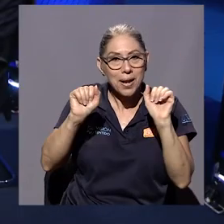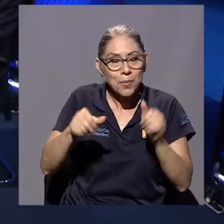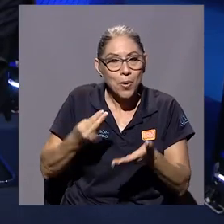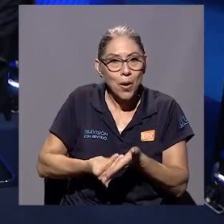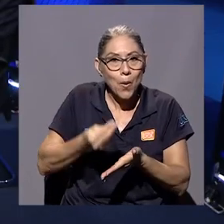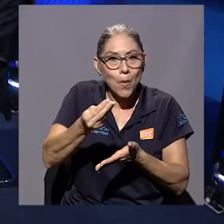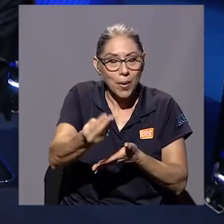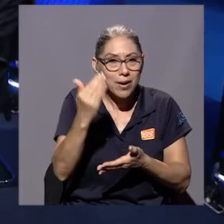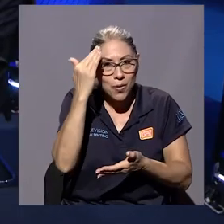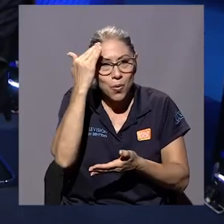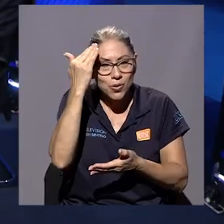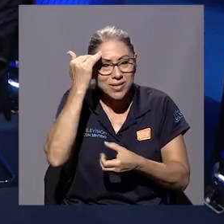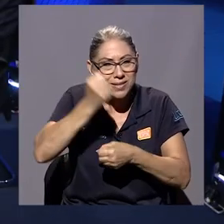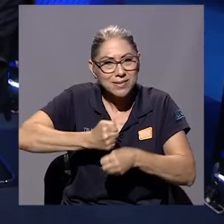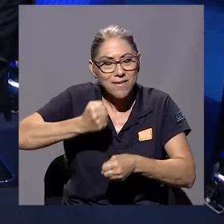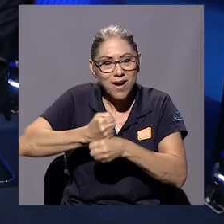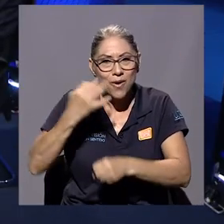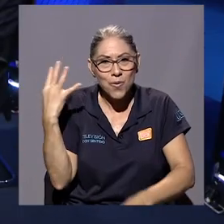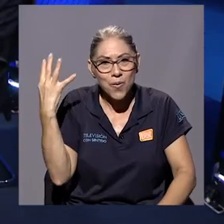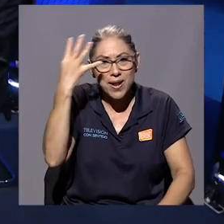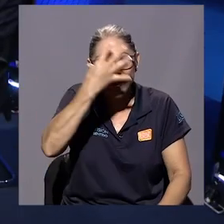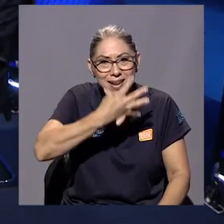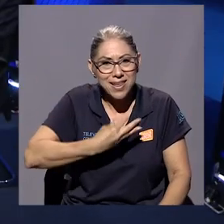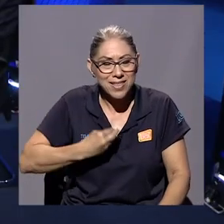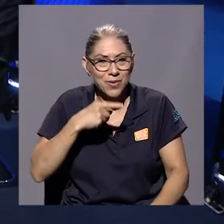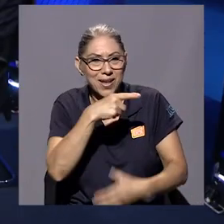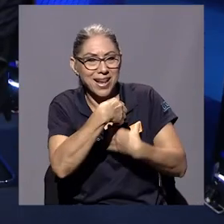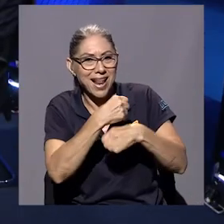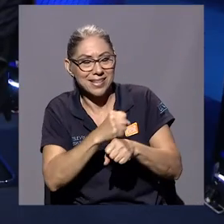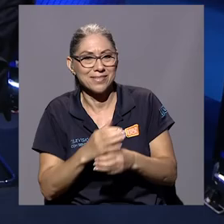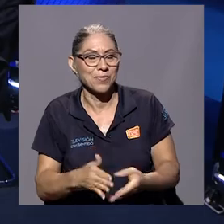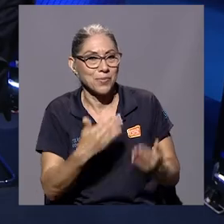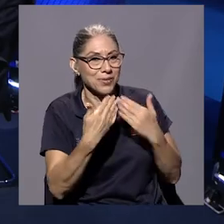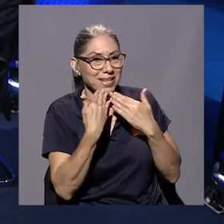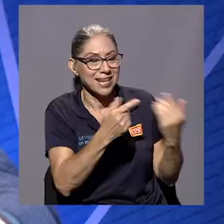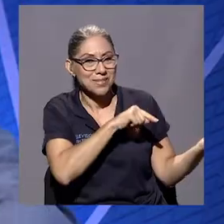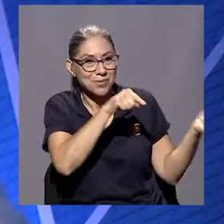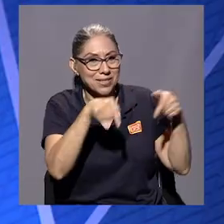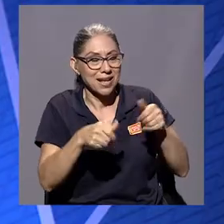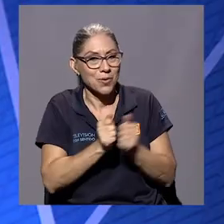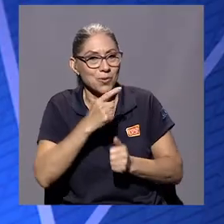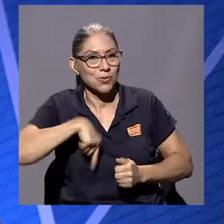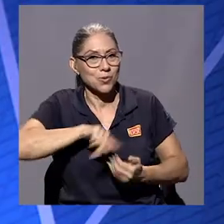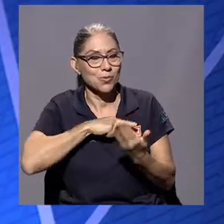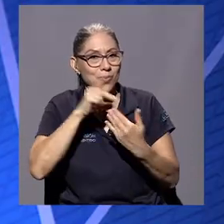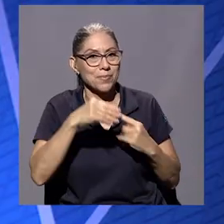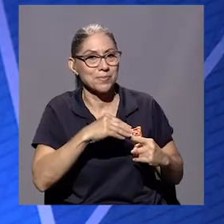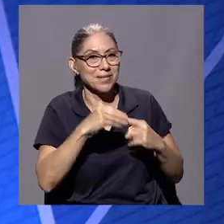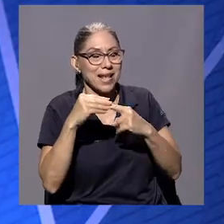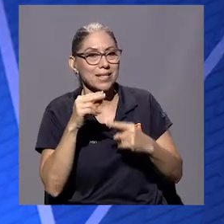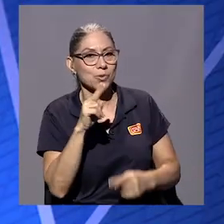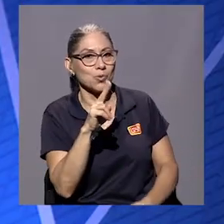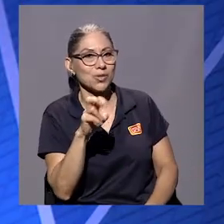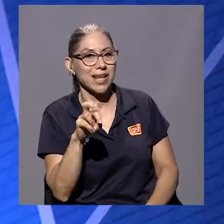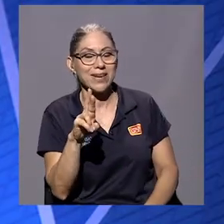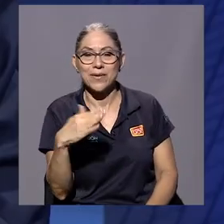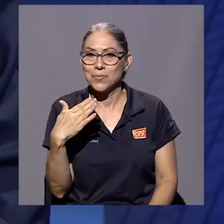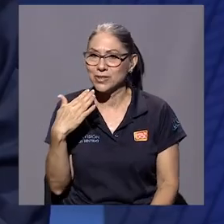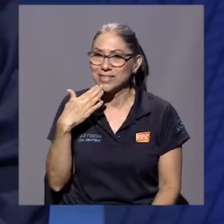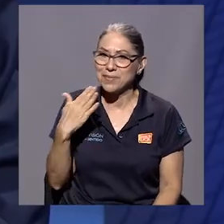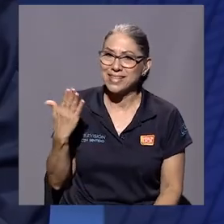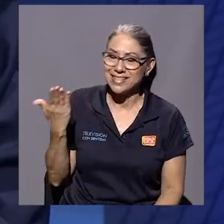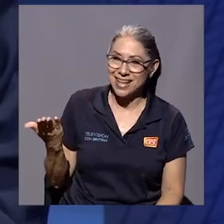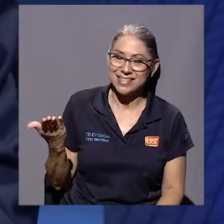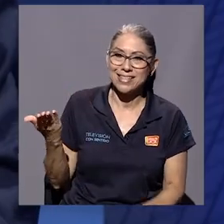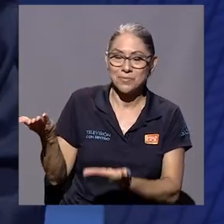pueda comprar y conocer ese trabajo lindo que viene haciendo desde la literatura. Muchas gracias por estar con nosotros aquí en Especial. Bueno, muchísimas